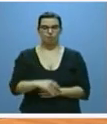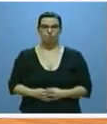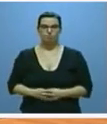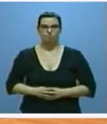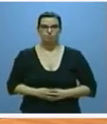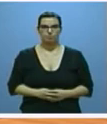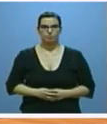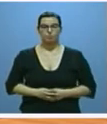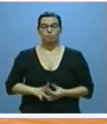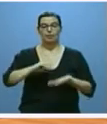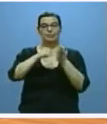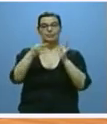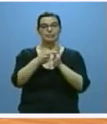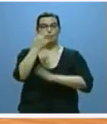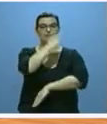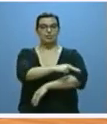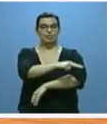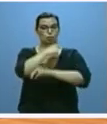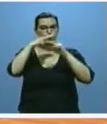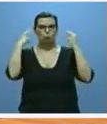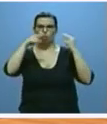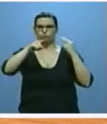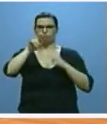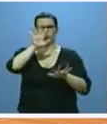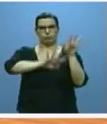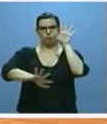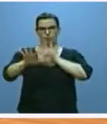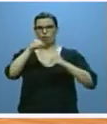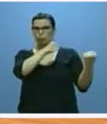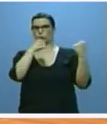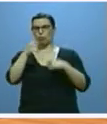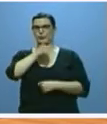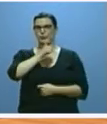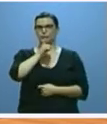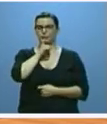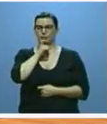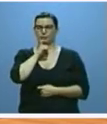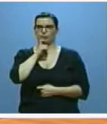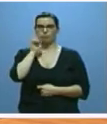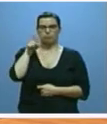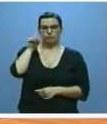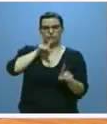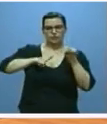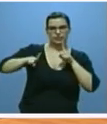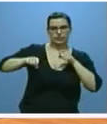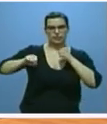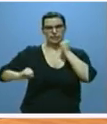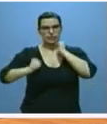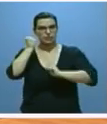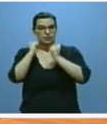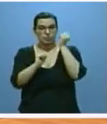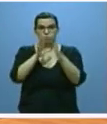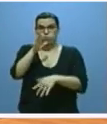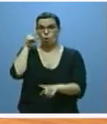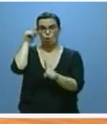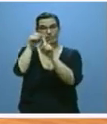Los sistemas sanitarios públicos son instituciones complejas y sometidas a fuertes tensiones debido al infinito valor de los